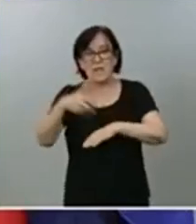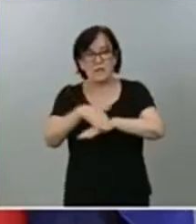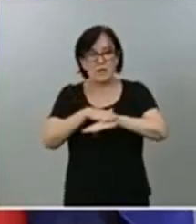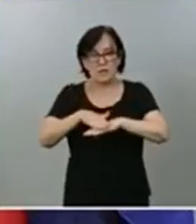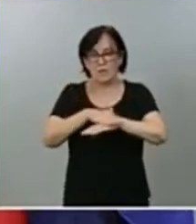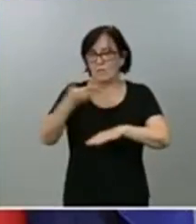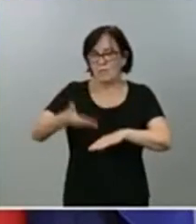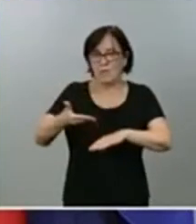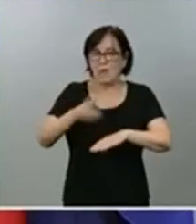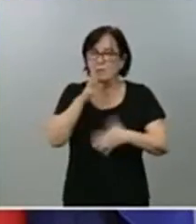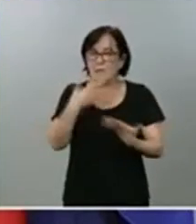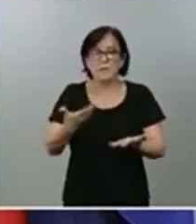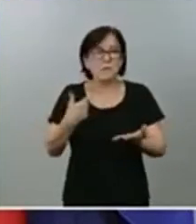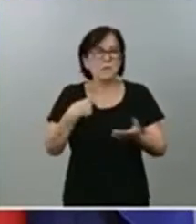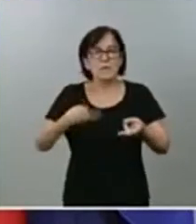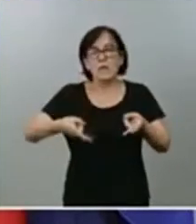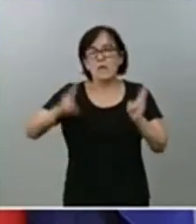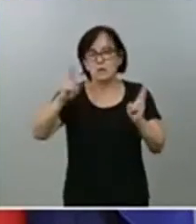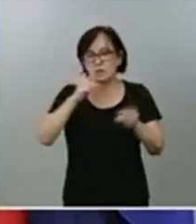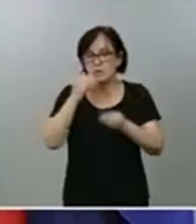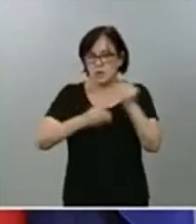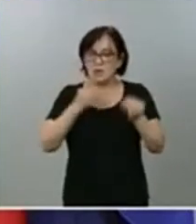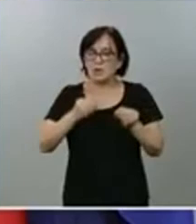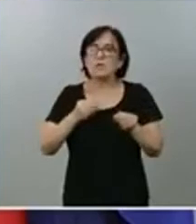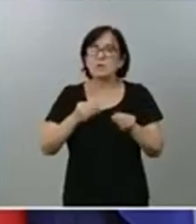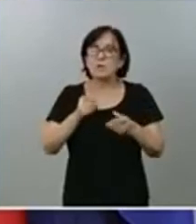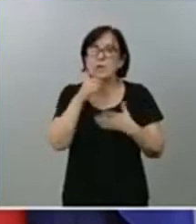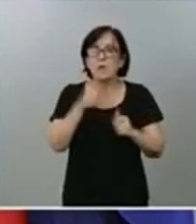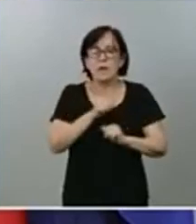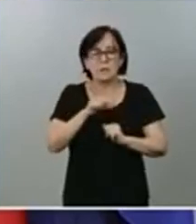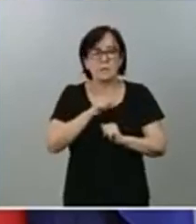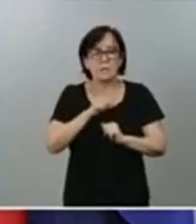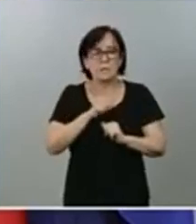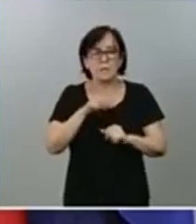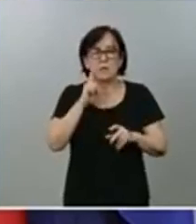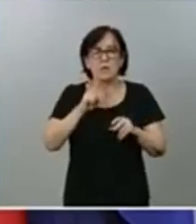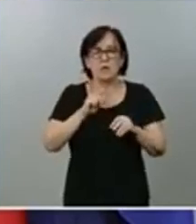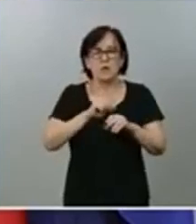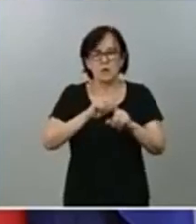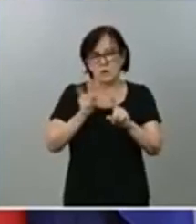ellos con autorización positiva, excepto en uno que esperamos que quede resuelto en breve.